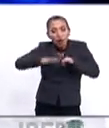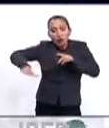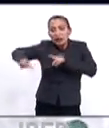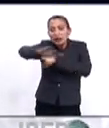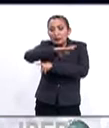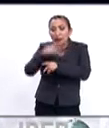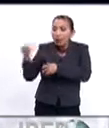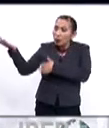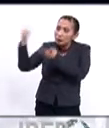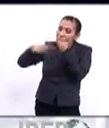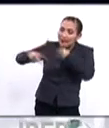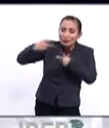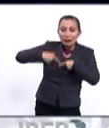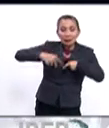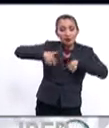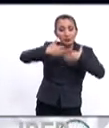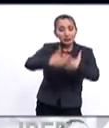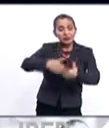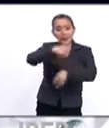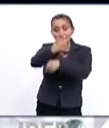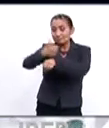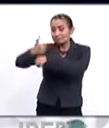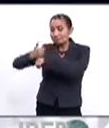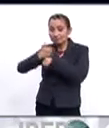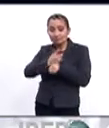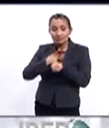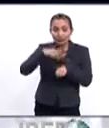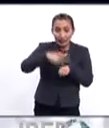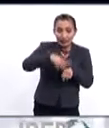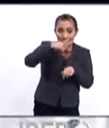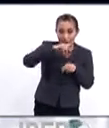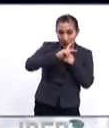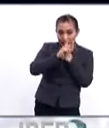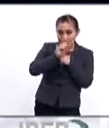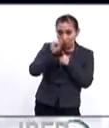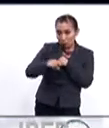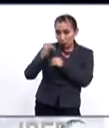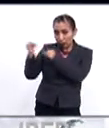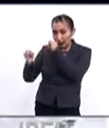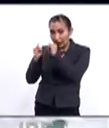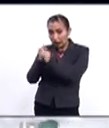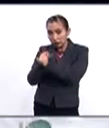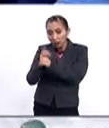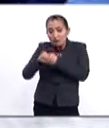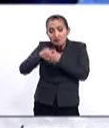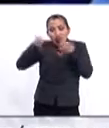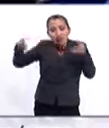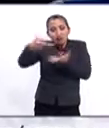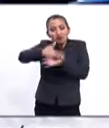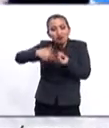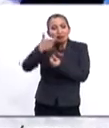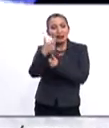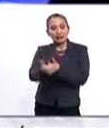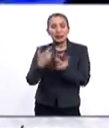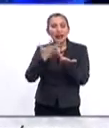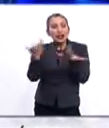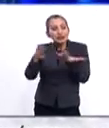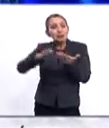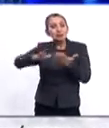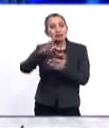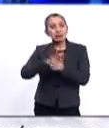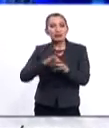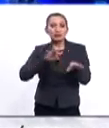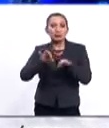clima de inversión adecuado para que venga más inversión nacional e internacional, crezca la economía y con eso generamos